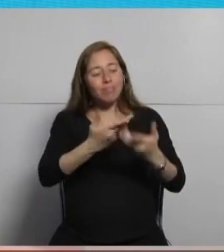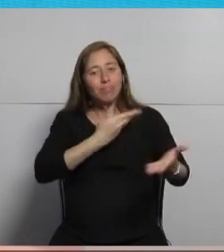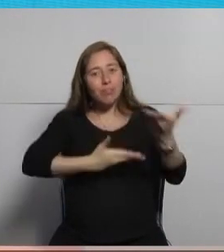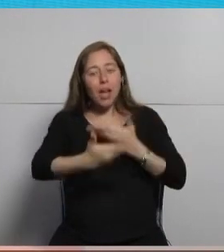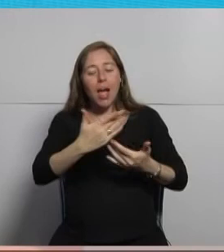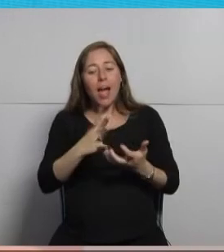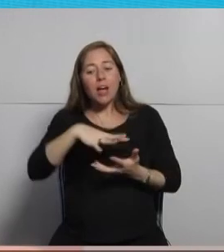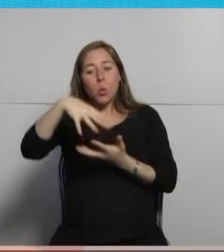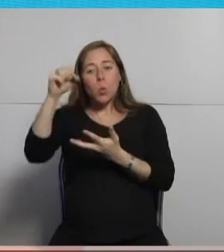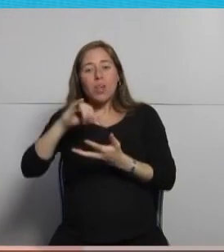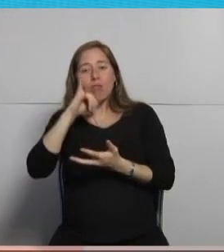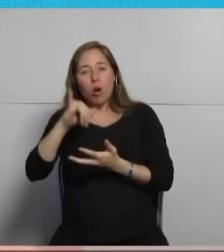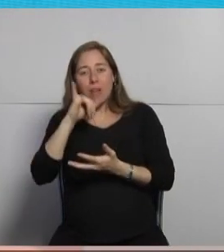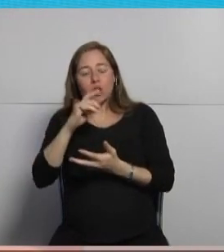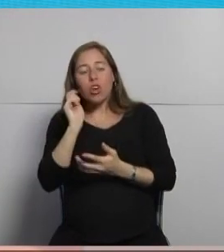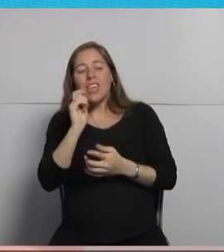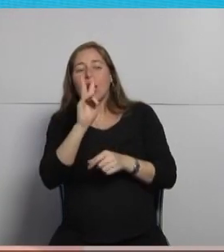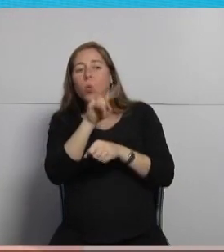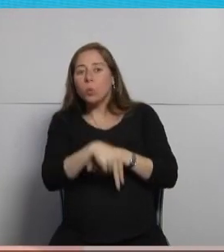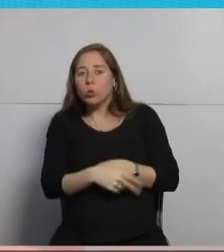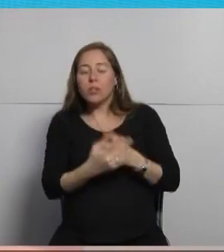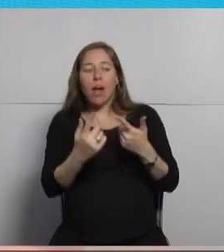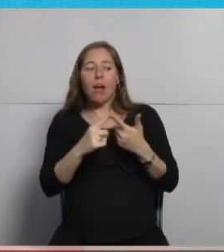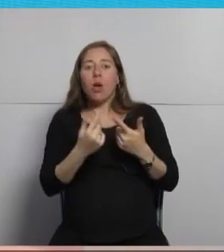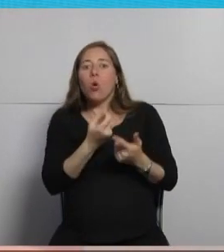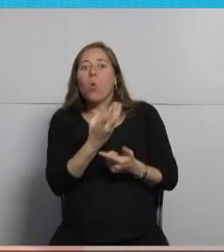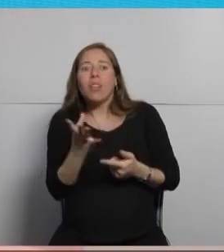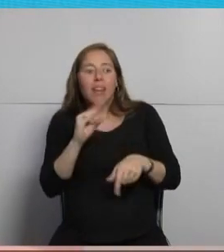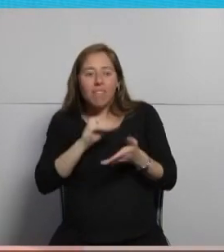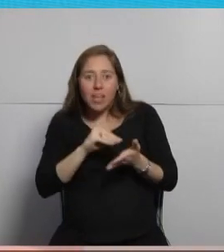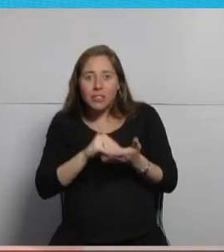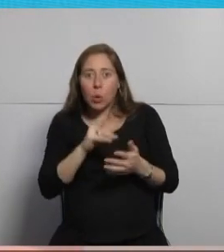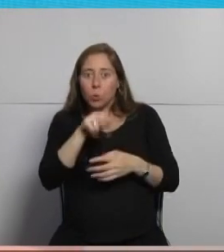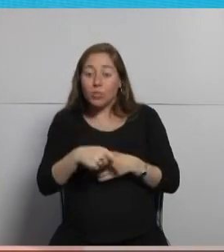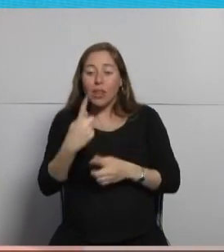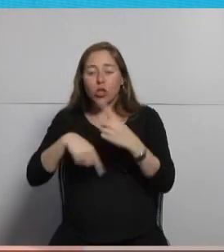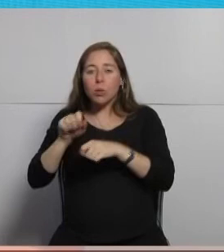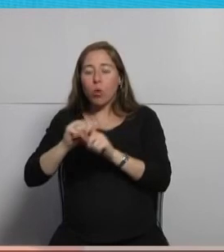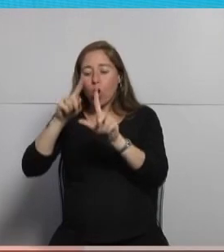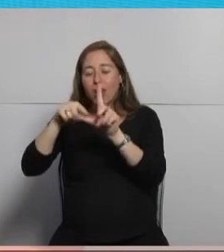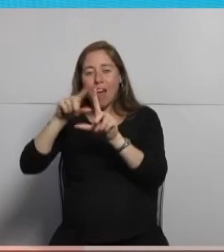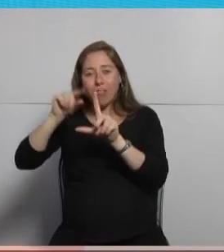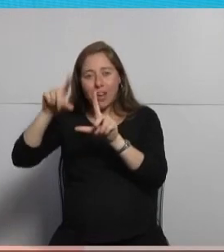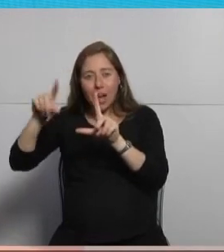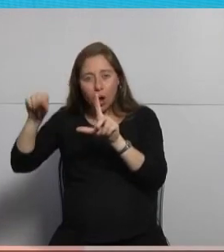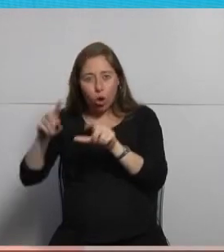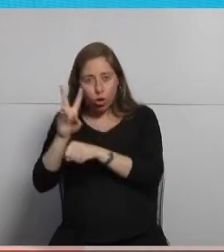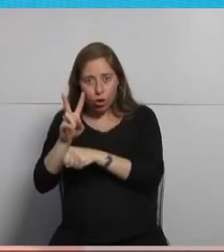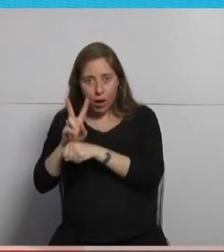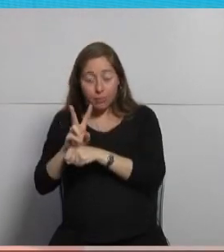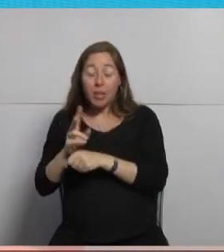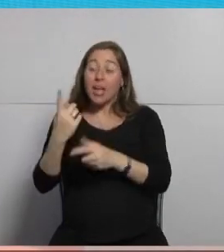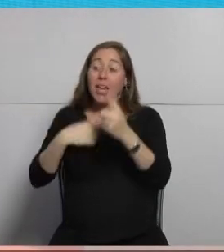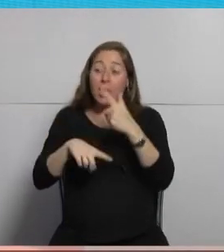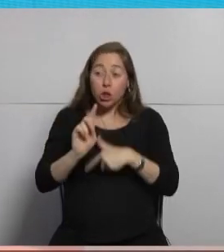de cómo se está usando y quién está usando todo esto entonces acá vemos cómo con OpenShift